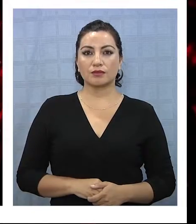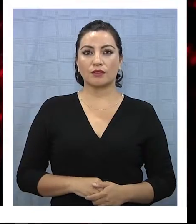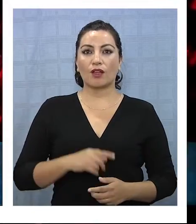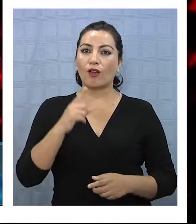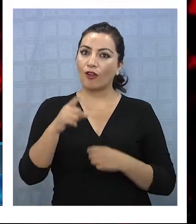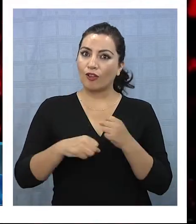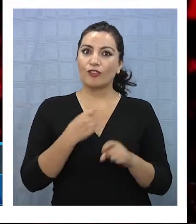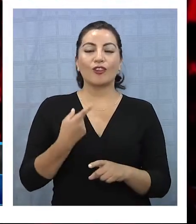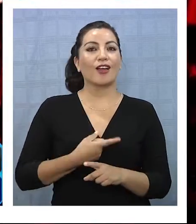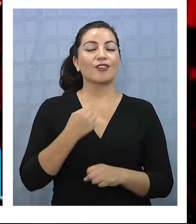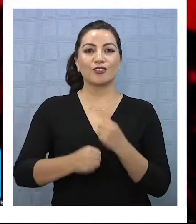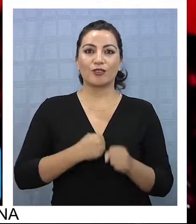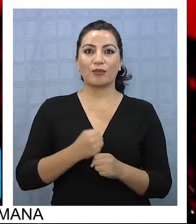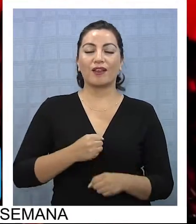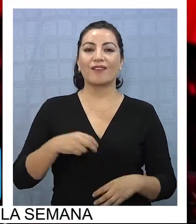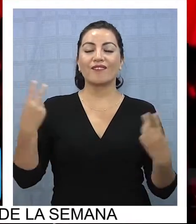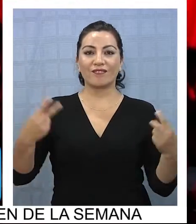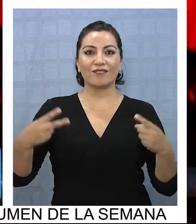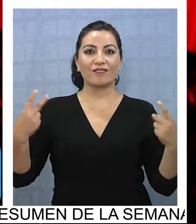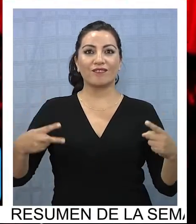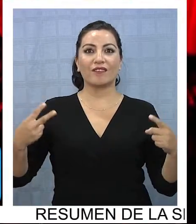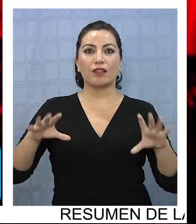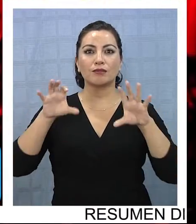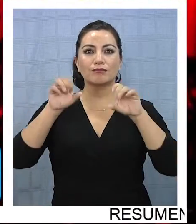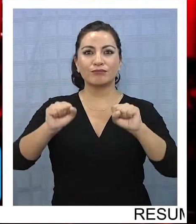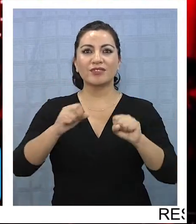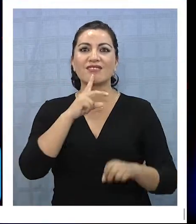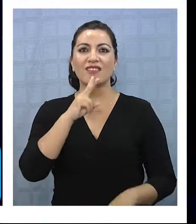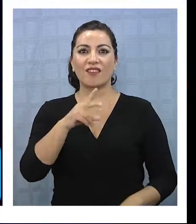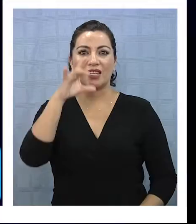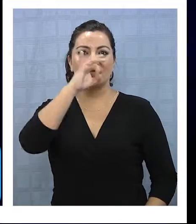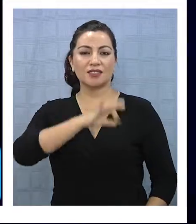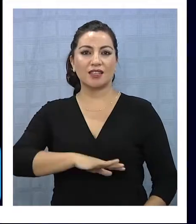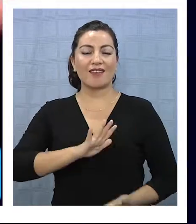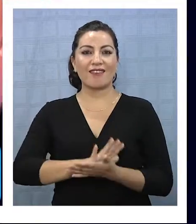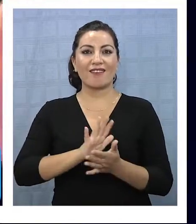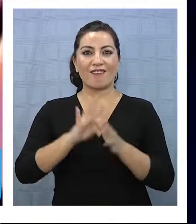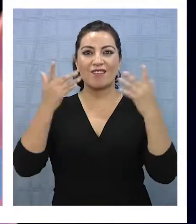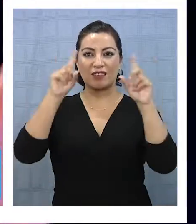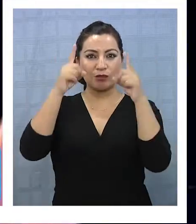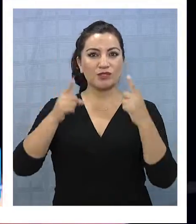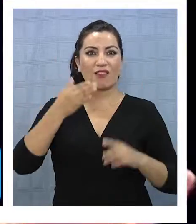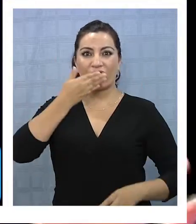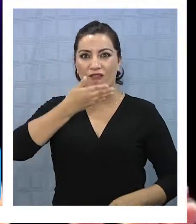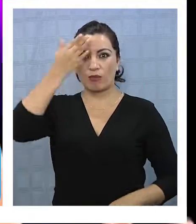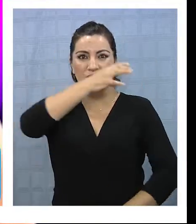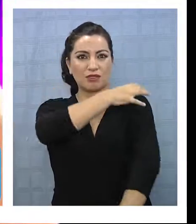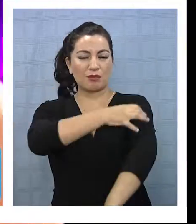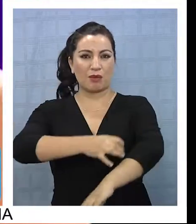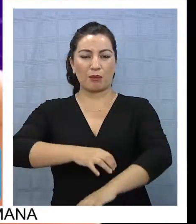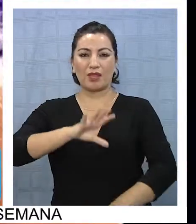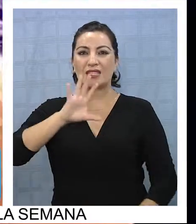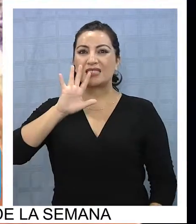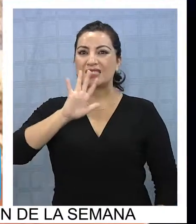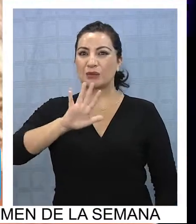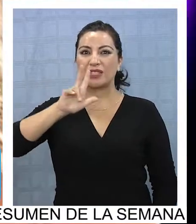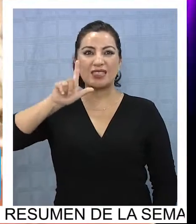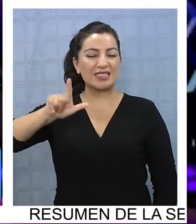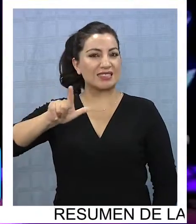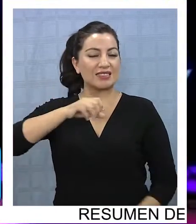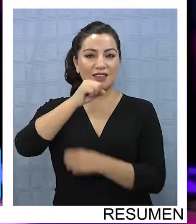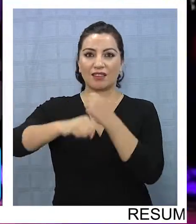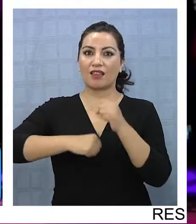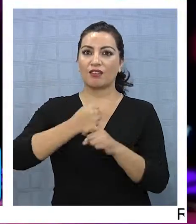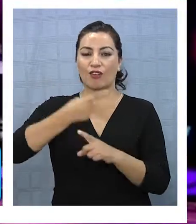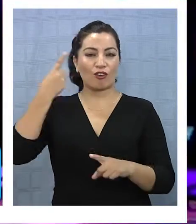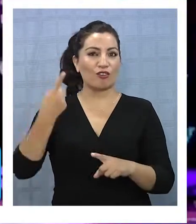Otro año más y el Festival de Viña del Mar se toma la televisión chilena. La fiesta musical más famosa del país durante 57 años,